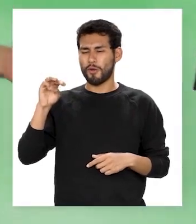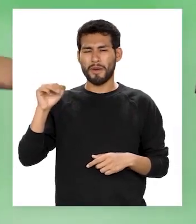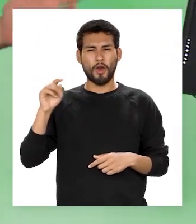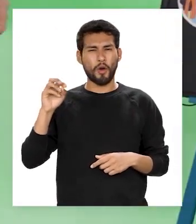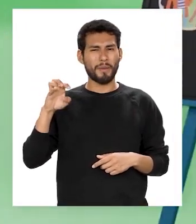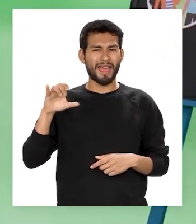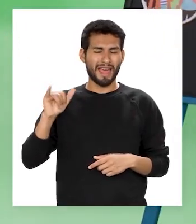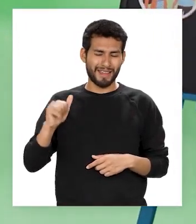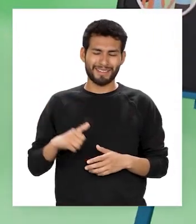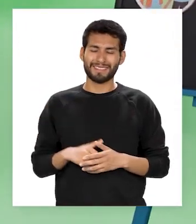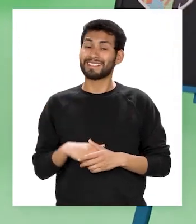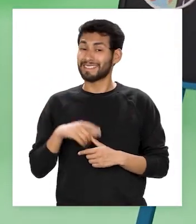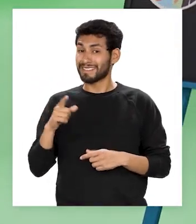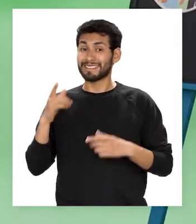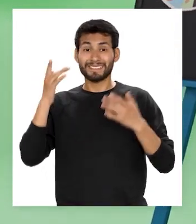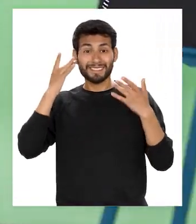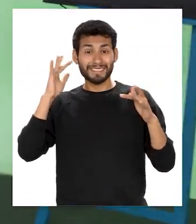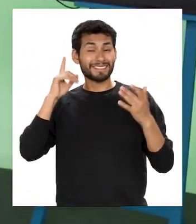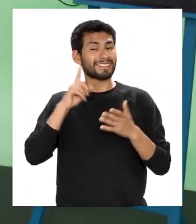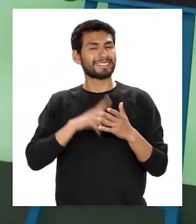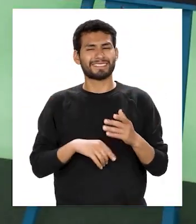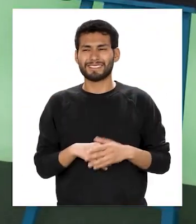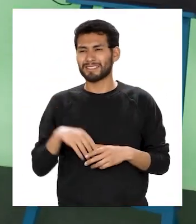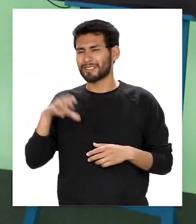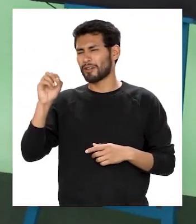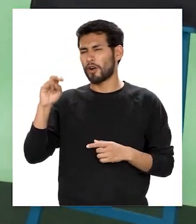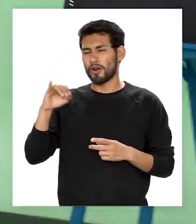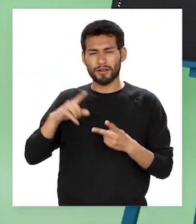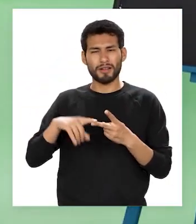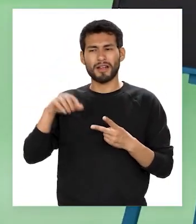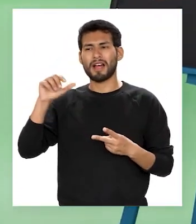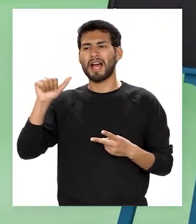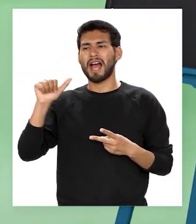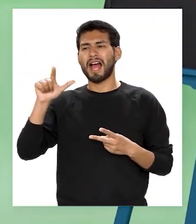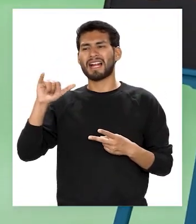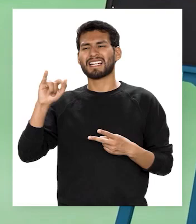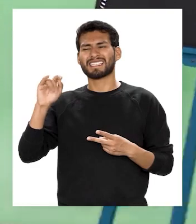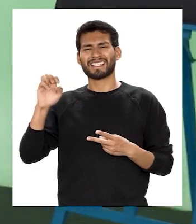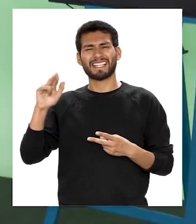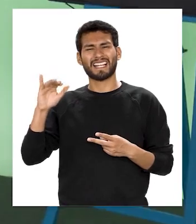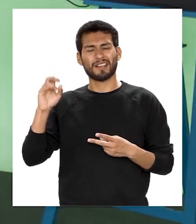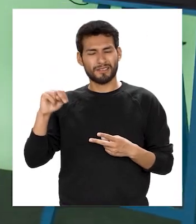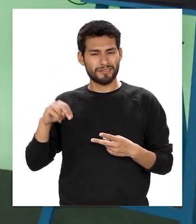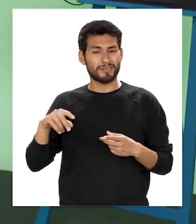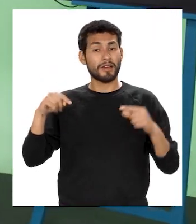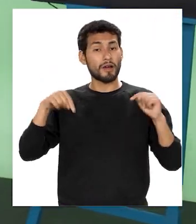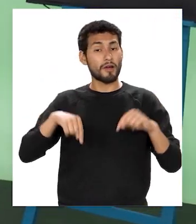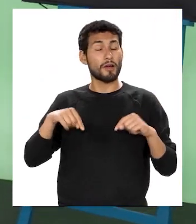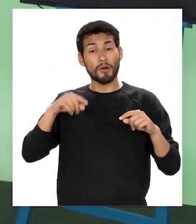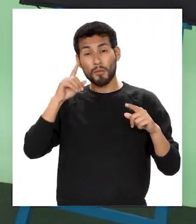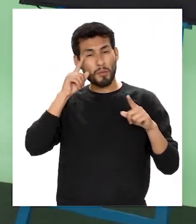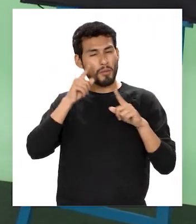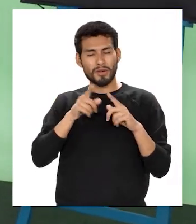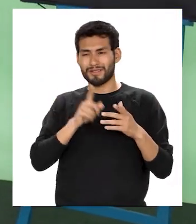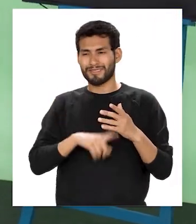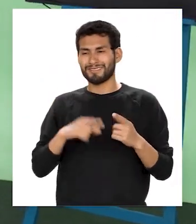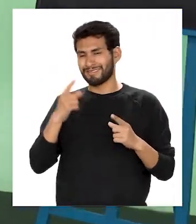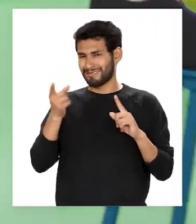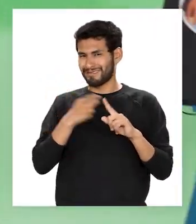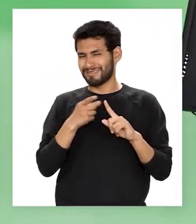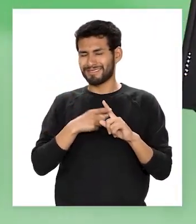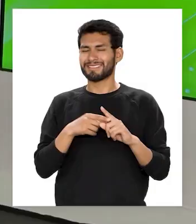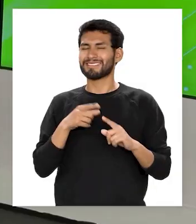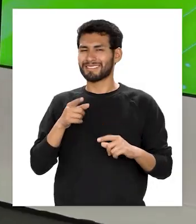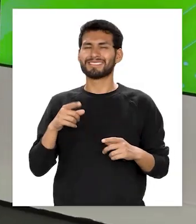Recordemos que dentro de los recursos fónicos tenemos a la onomatopeia y la aliteración En el programa de hoy nos vamos a enfocar en el primero